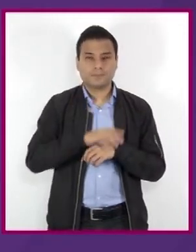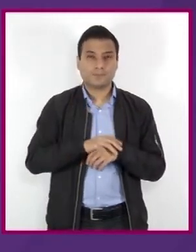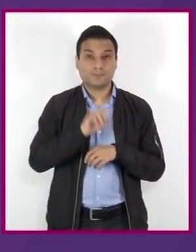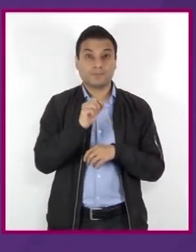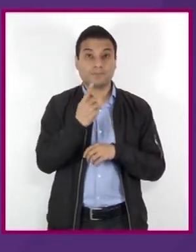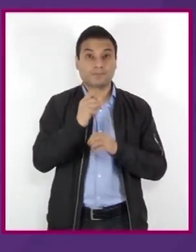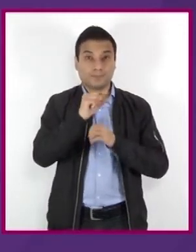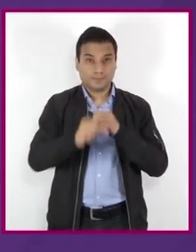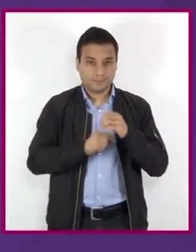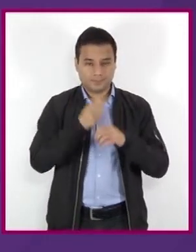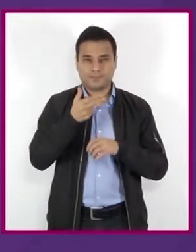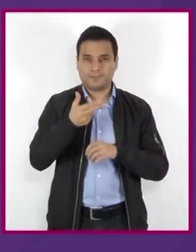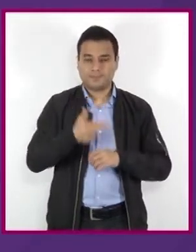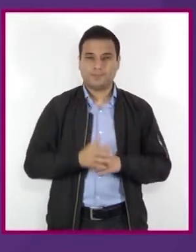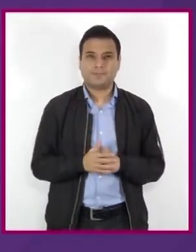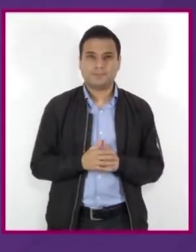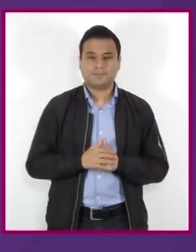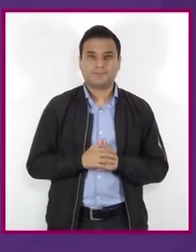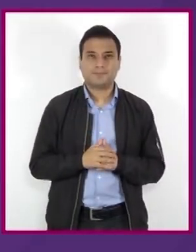21 átomos de hidrógeno.